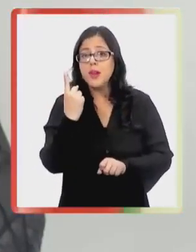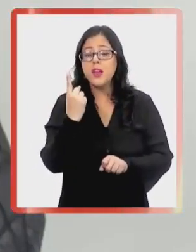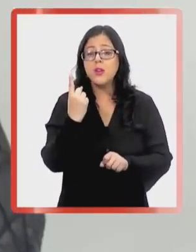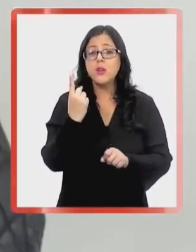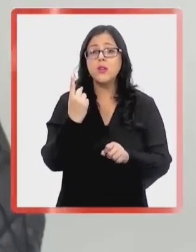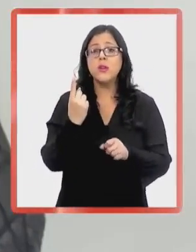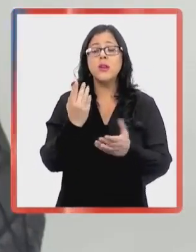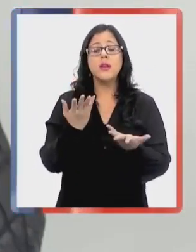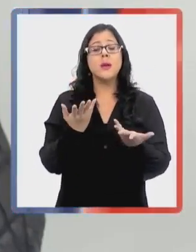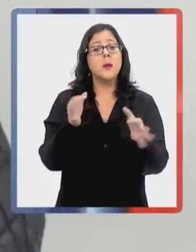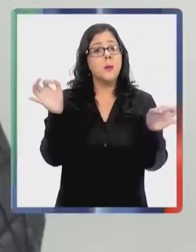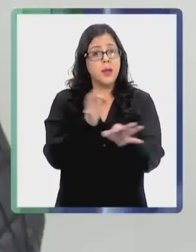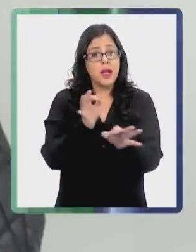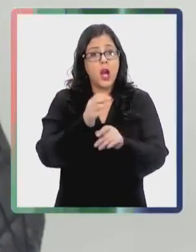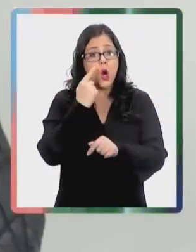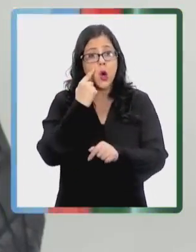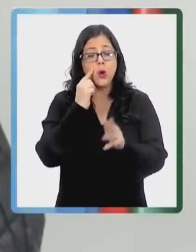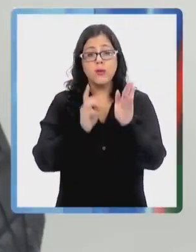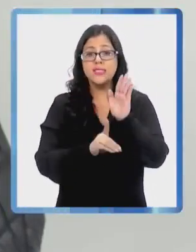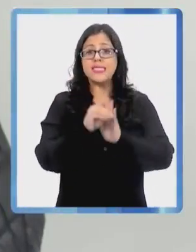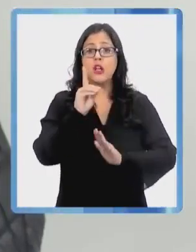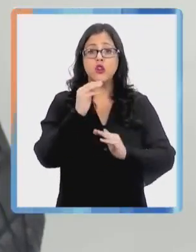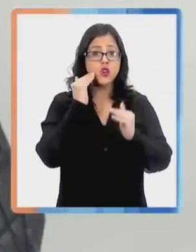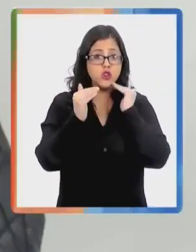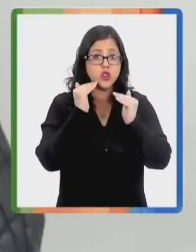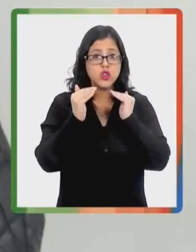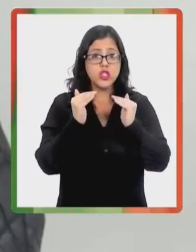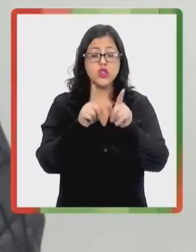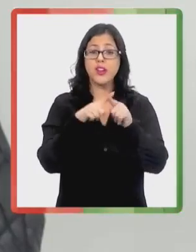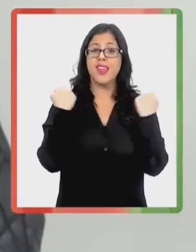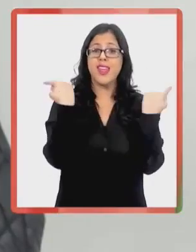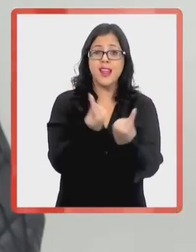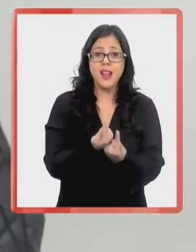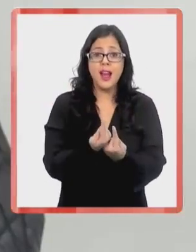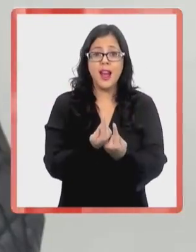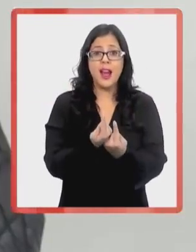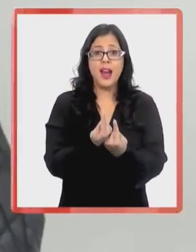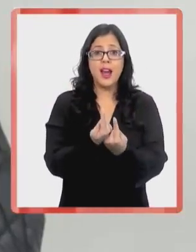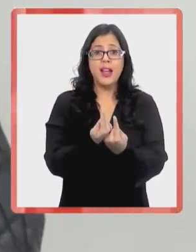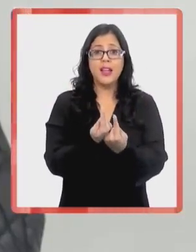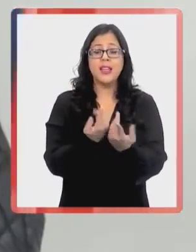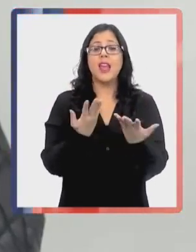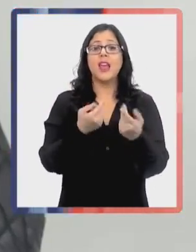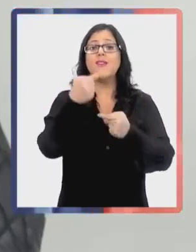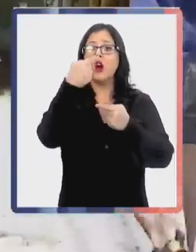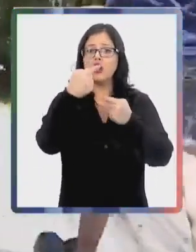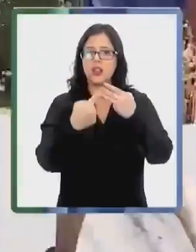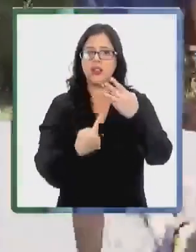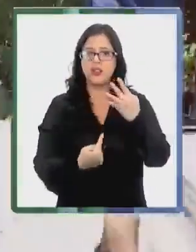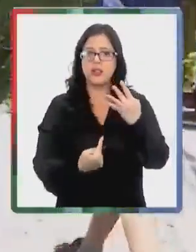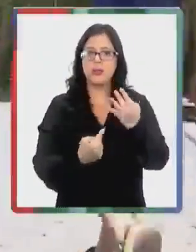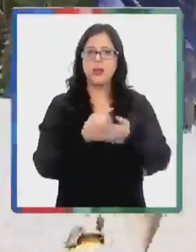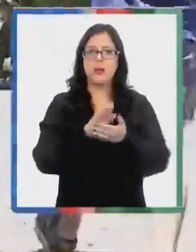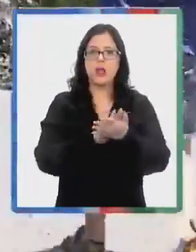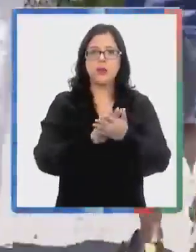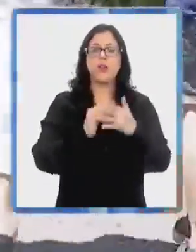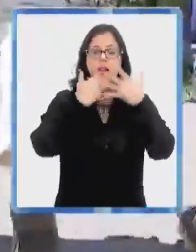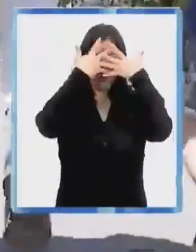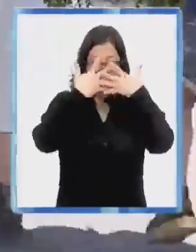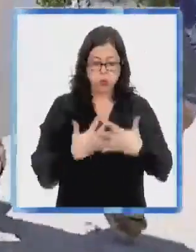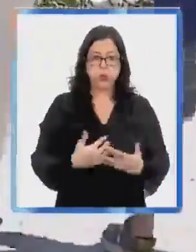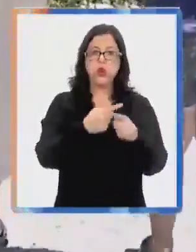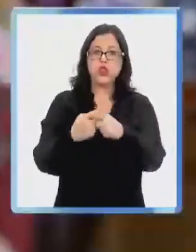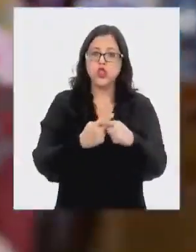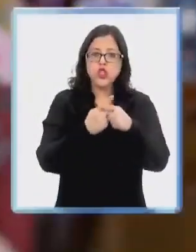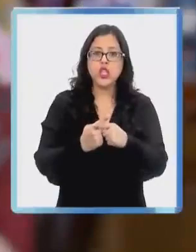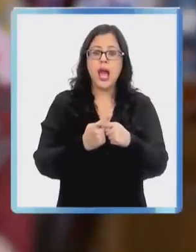primero que hay que mencionar es que el desarrollo de los niños en general va cumpliendo ciertos hitos. Es decir, a nivel motor,